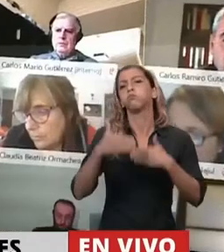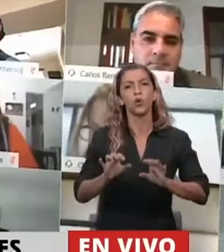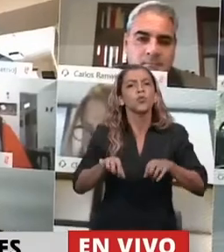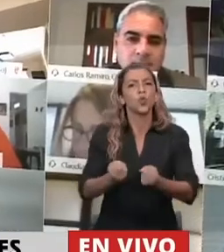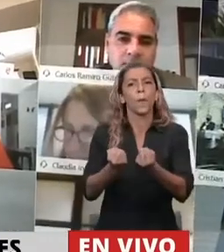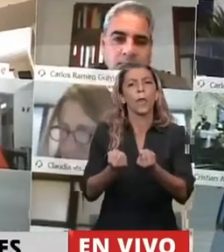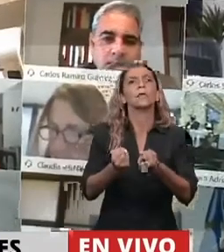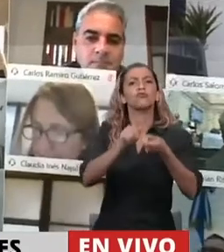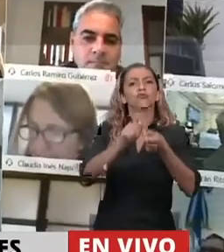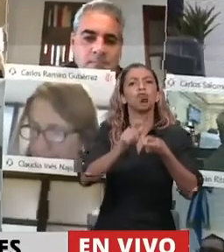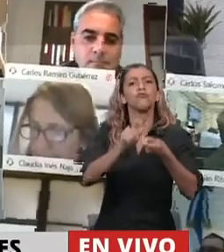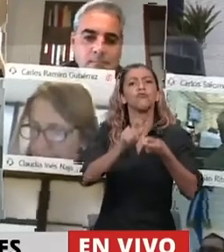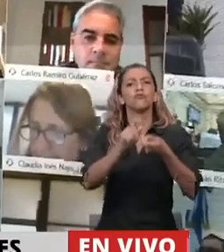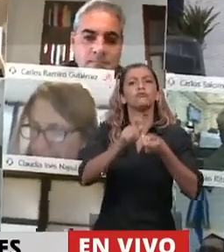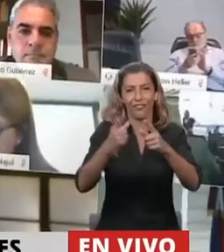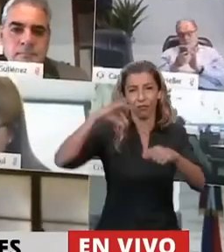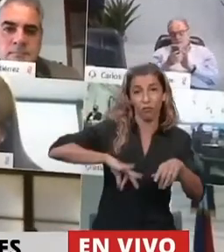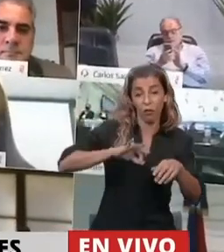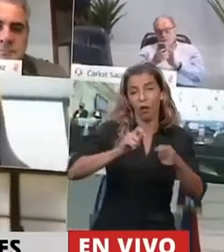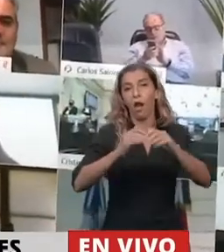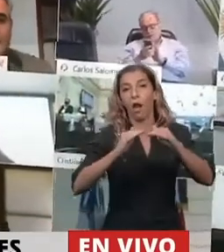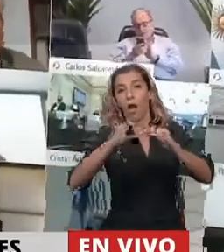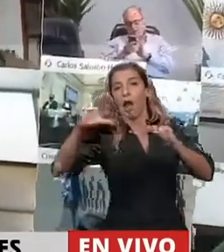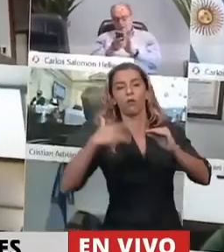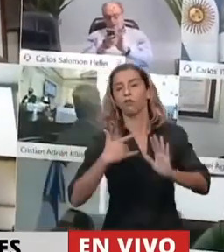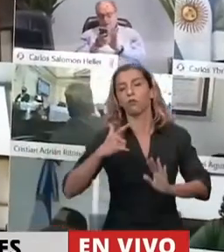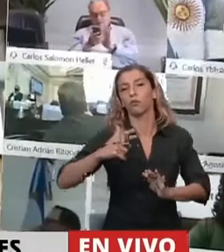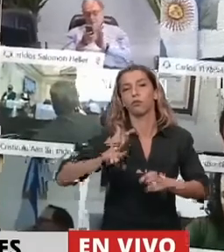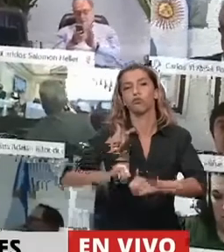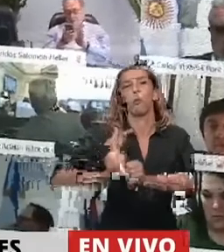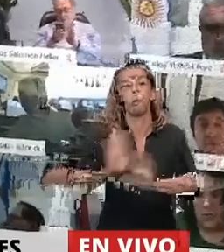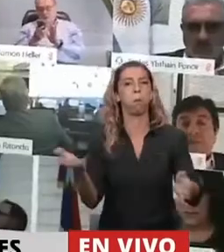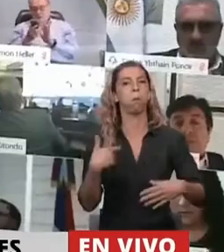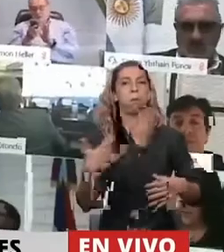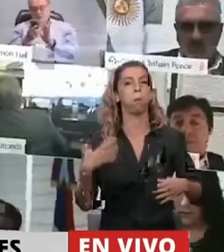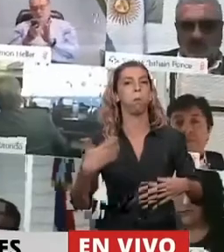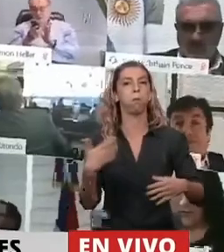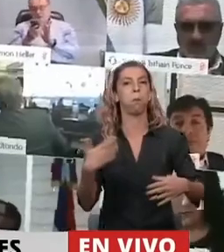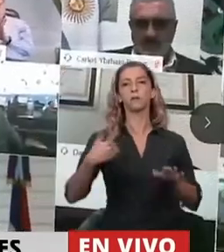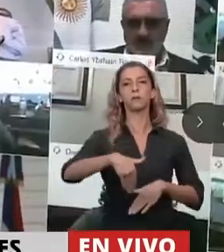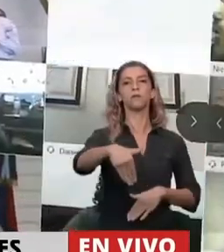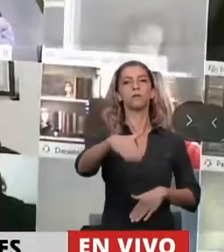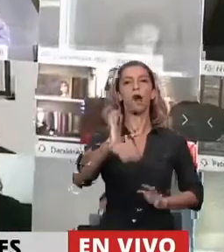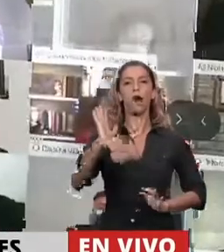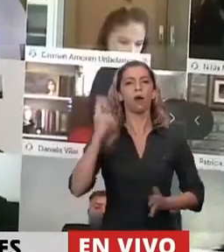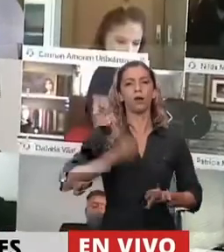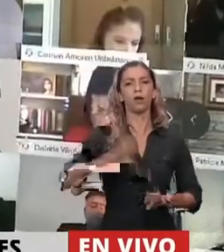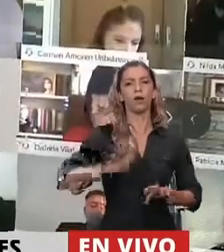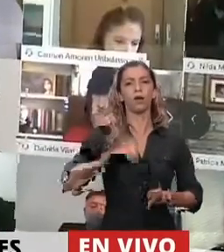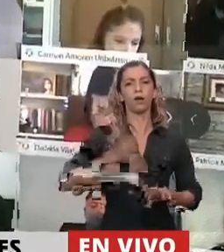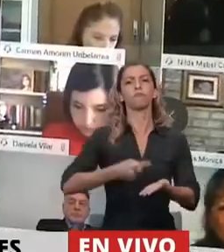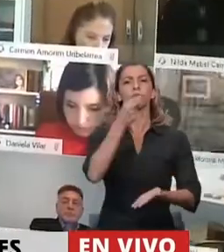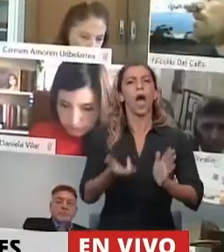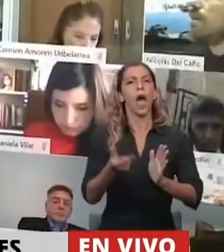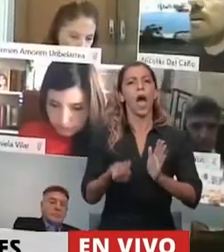el Presidente pueda definir cuando quiera y como quiera cómo hacer esos aumentos. Eso es lo que